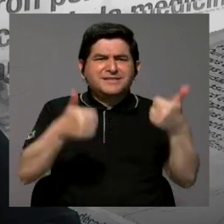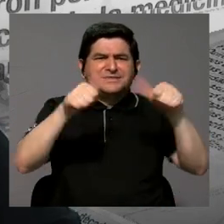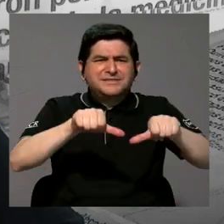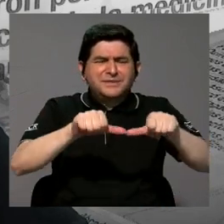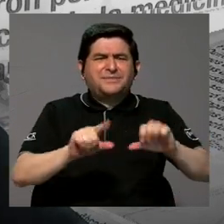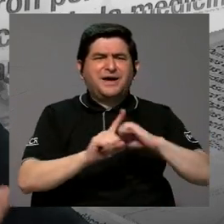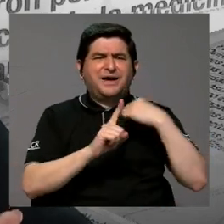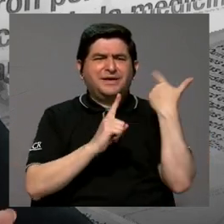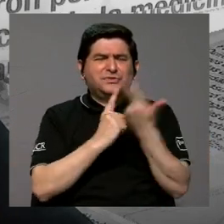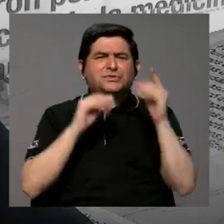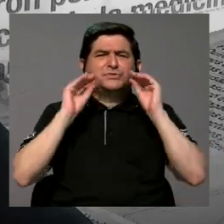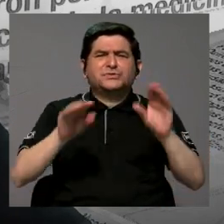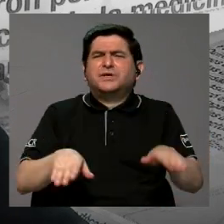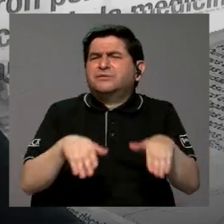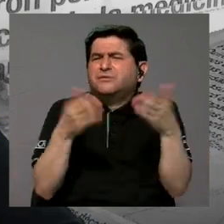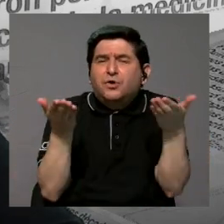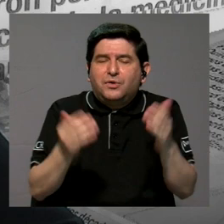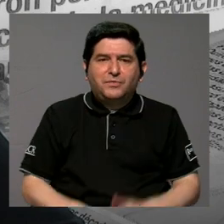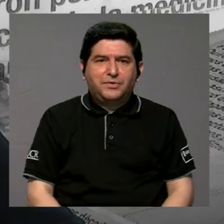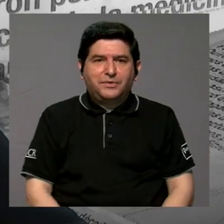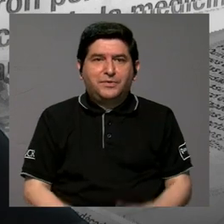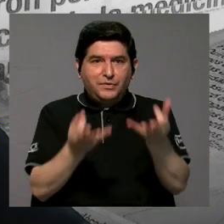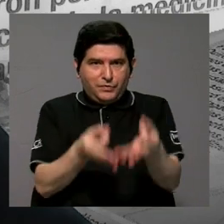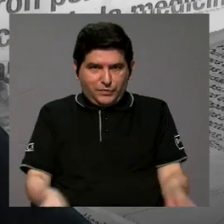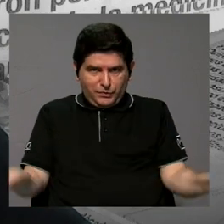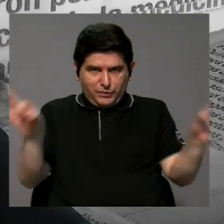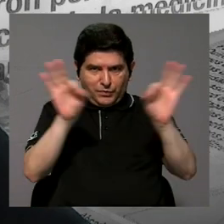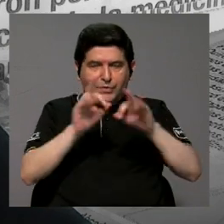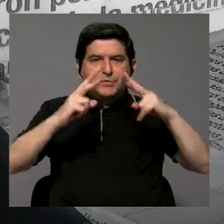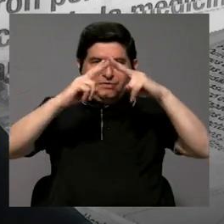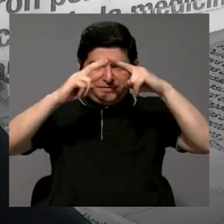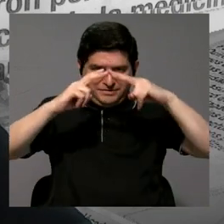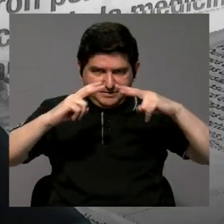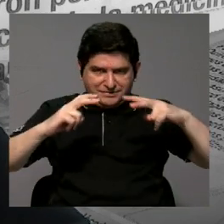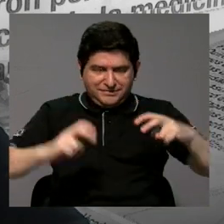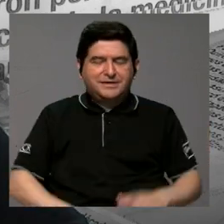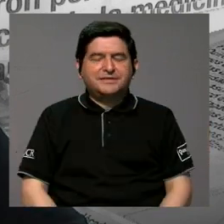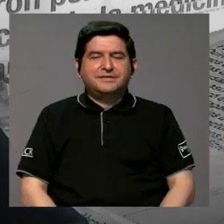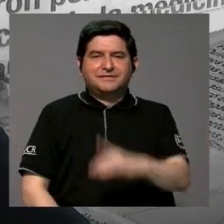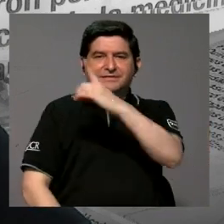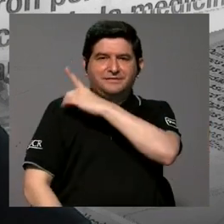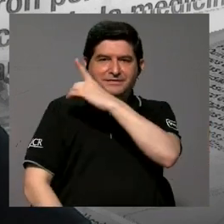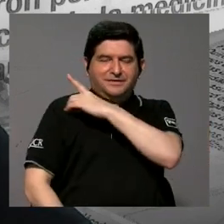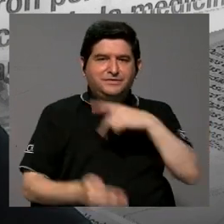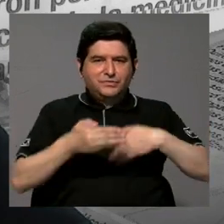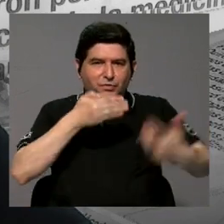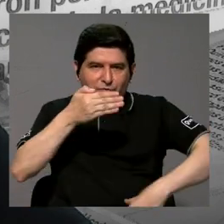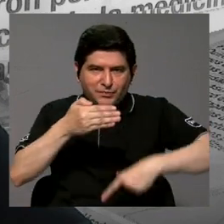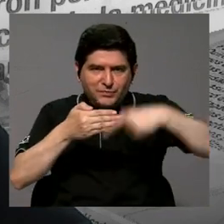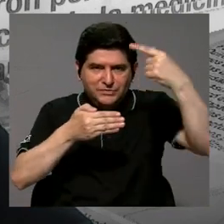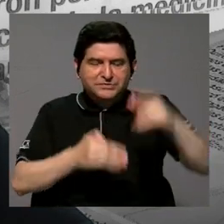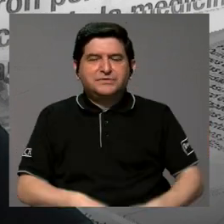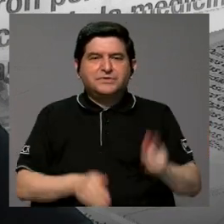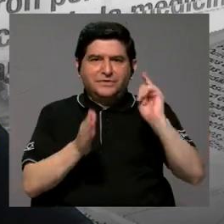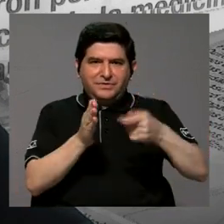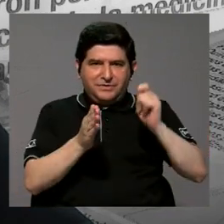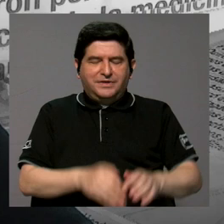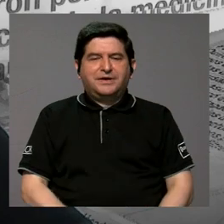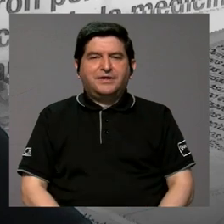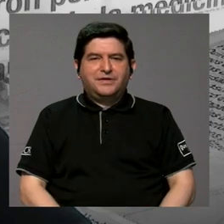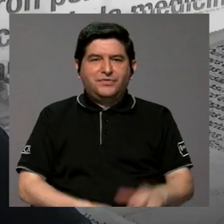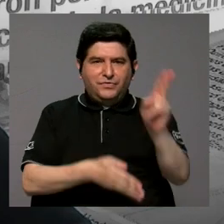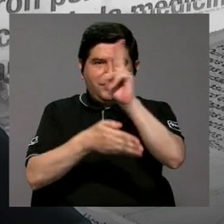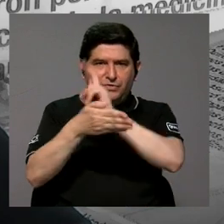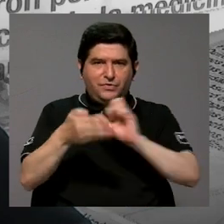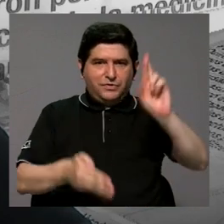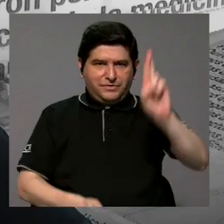pacto social por la educación? Lo que importa lo analizaremos con el director del posgrado de Derecho de